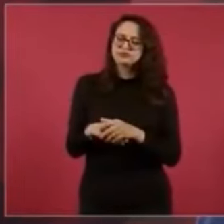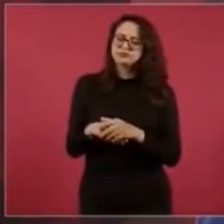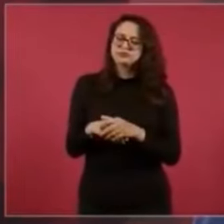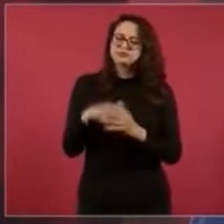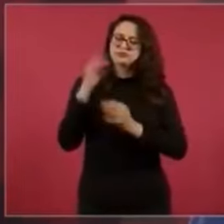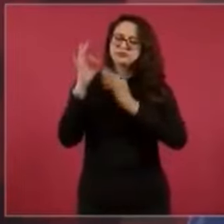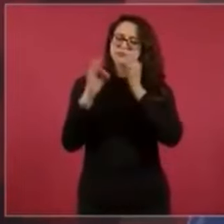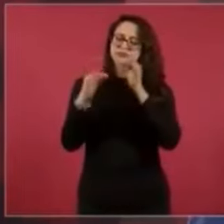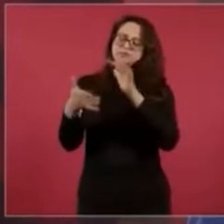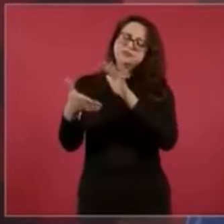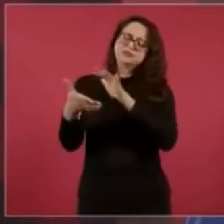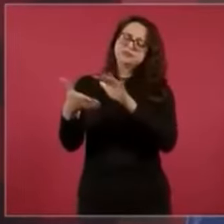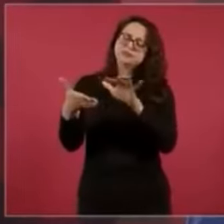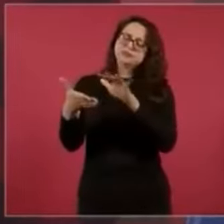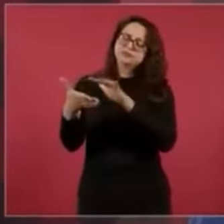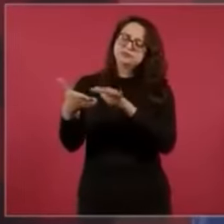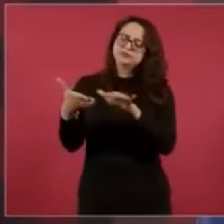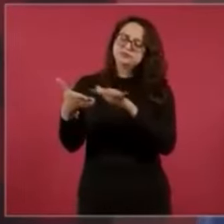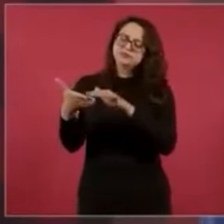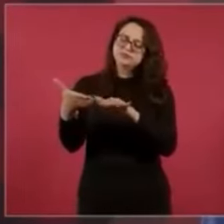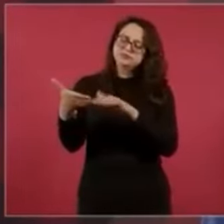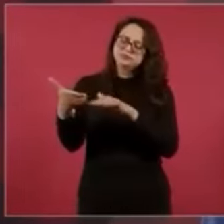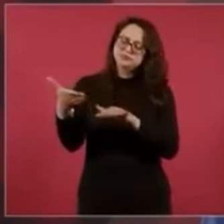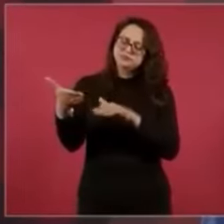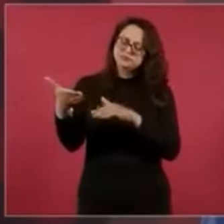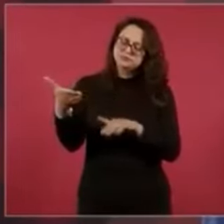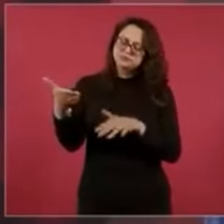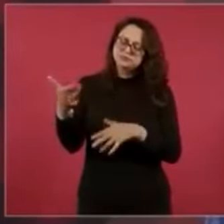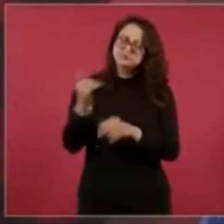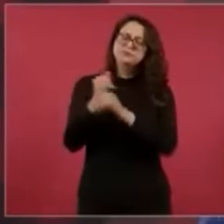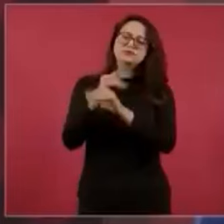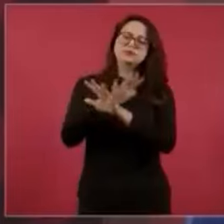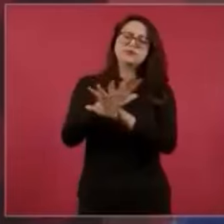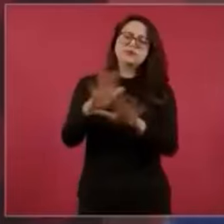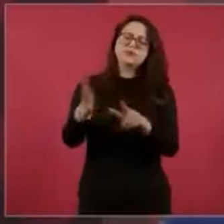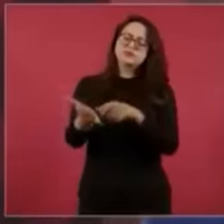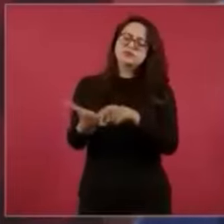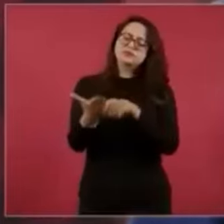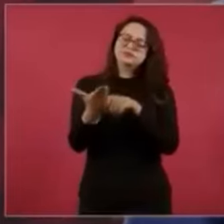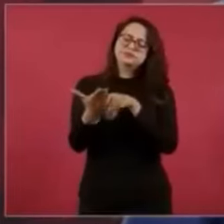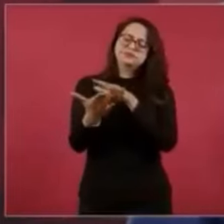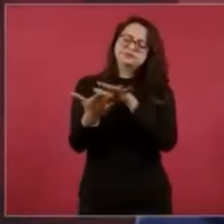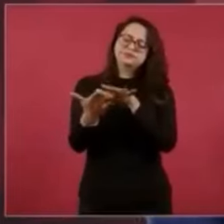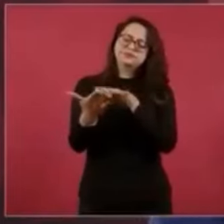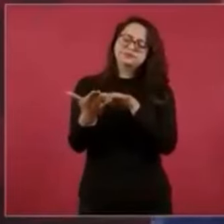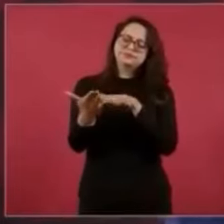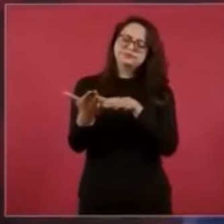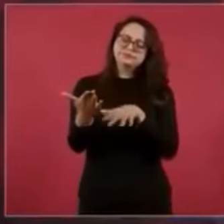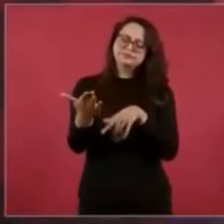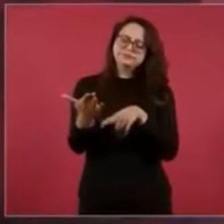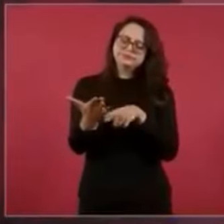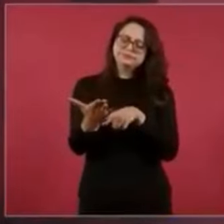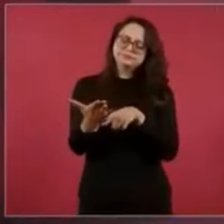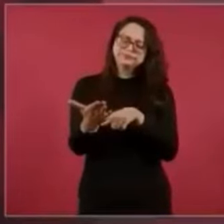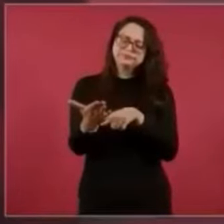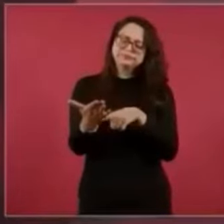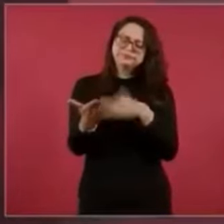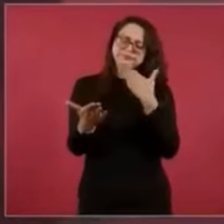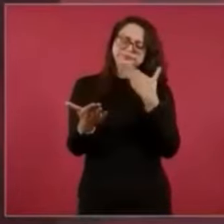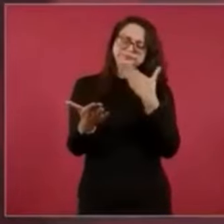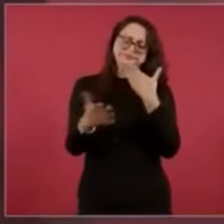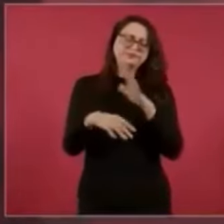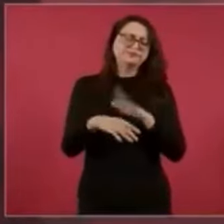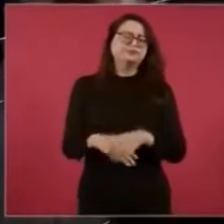como era antes, a ver qué dicen los